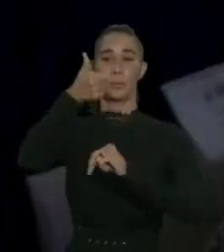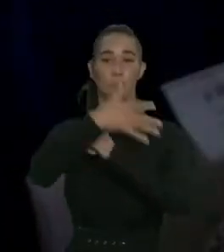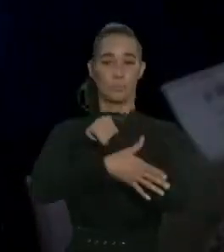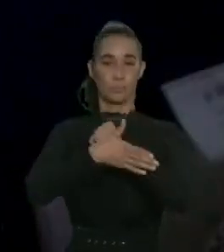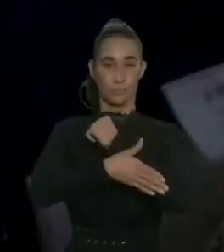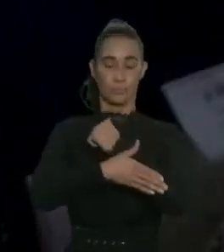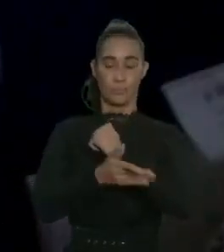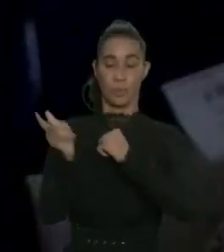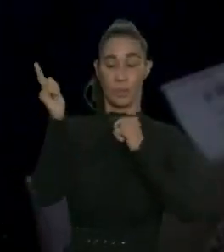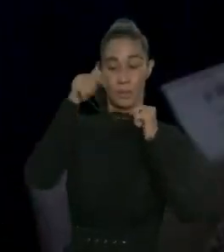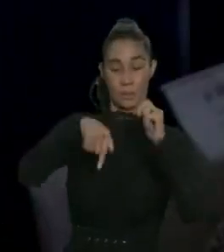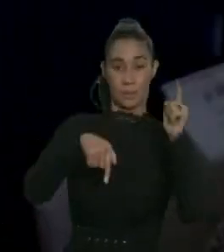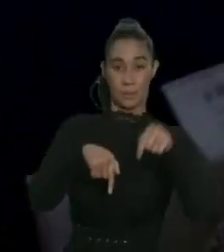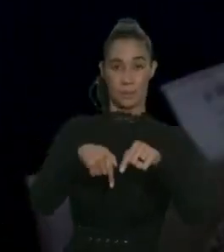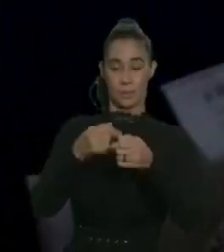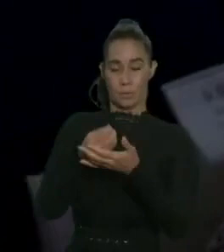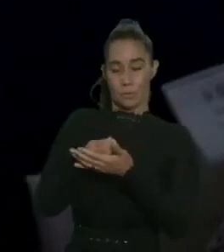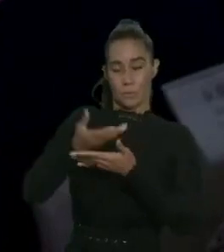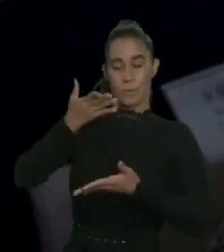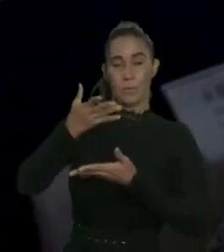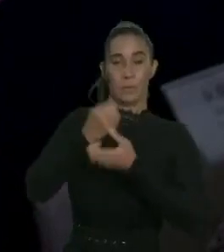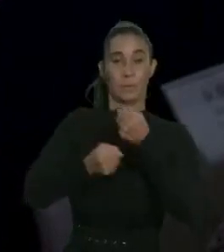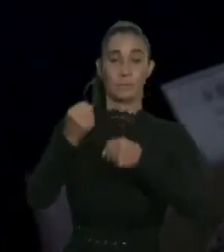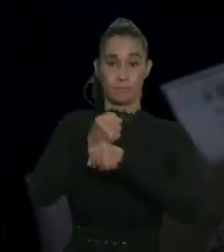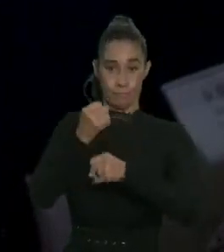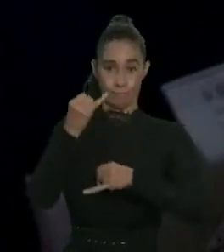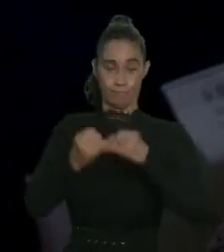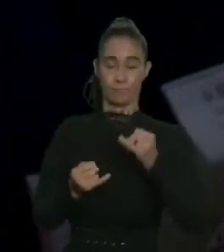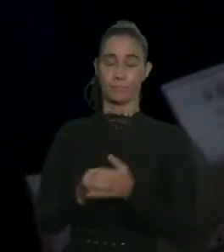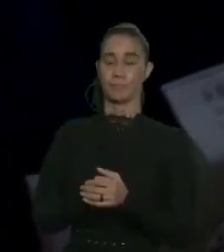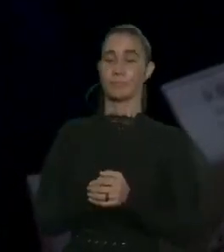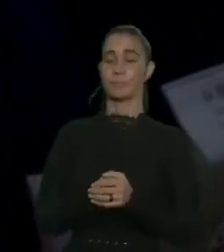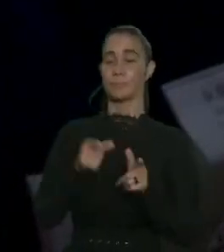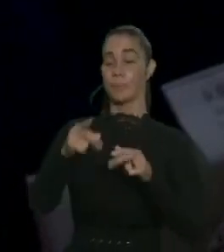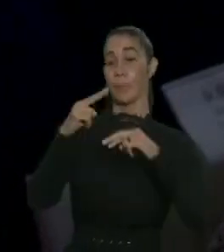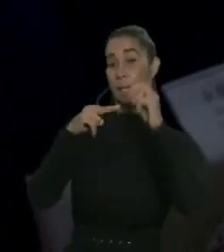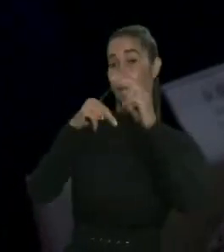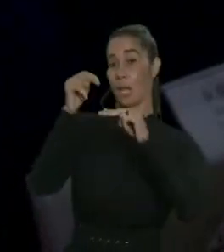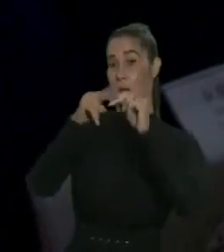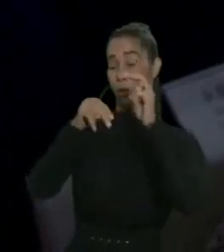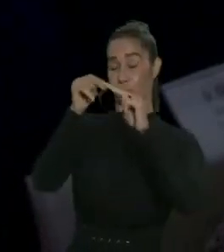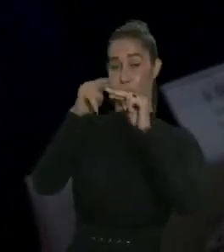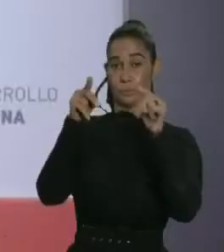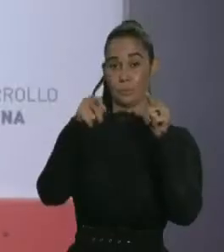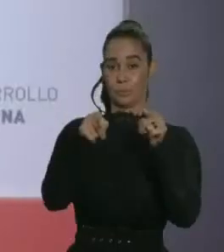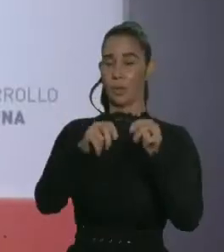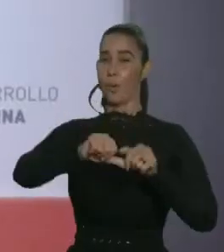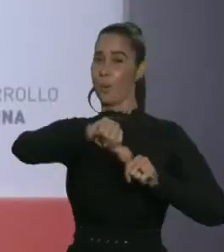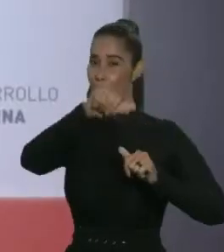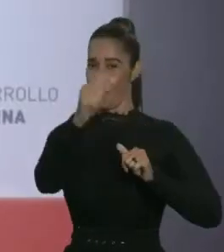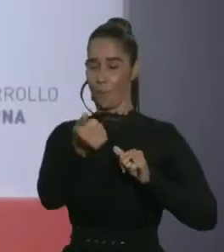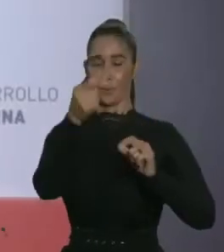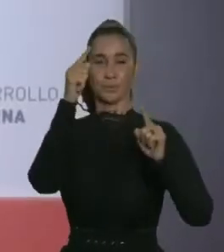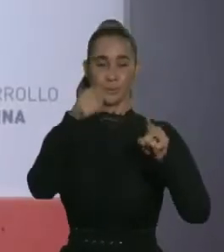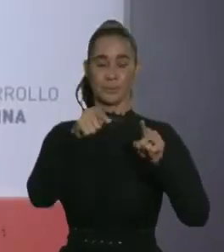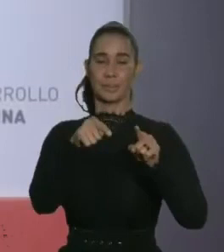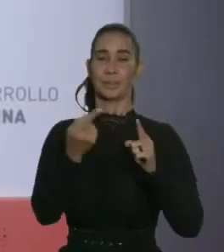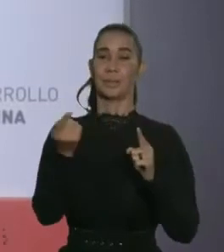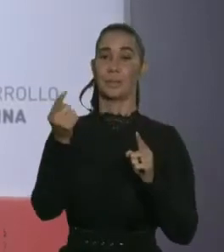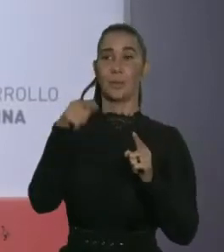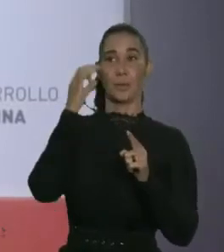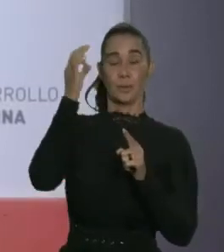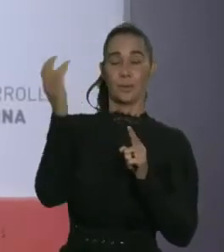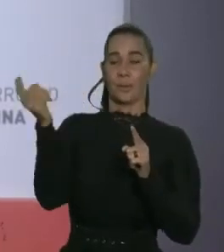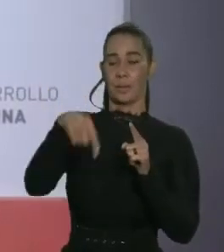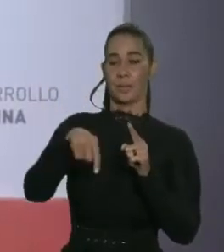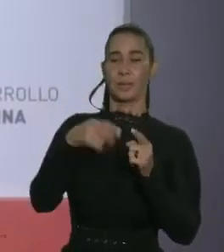que ha venido incrementándose en los últimos años. El sector de la construcción y la infraestructura es otro de los destinos por excelencia para